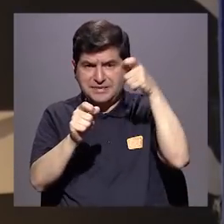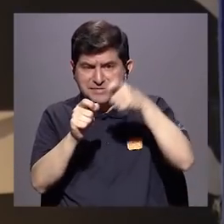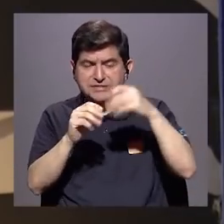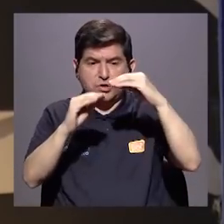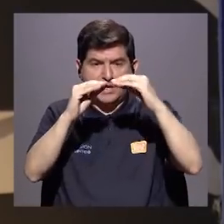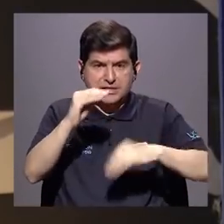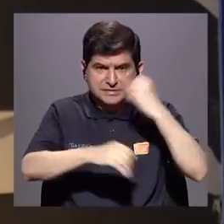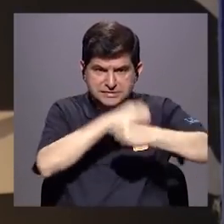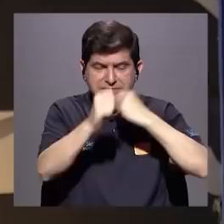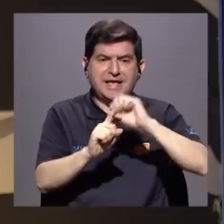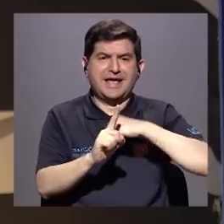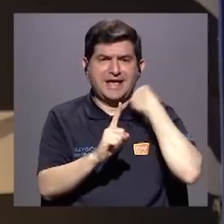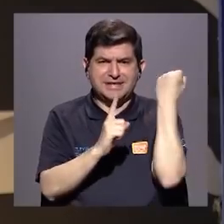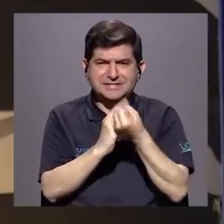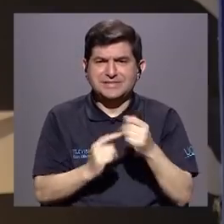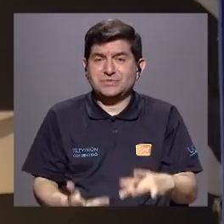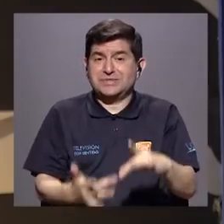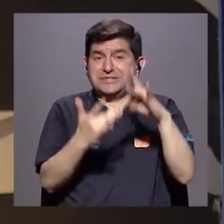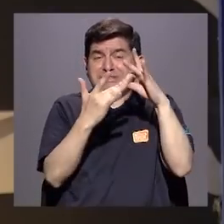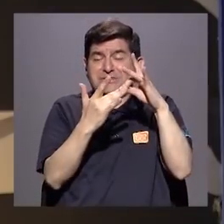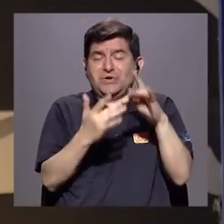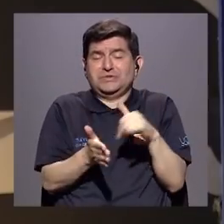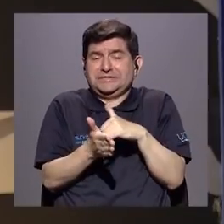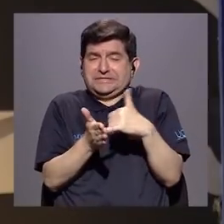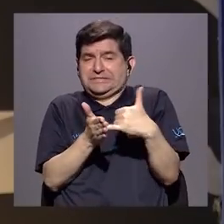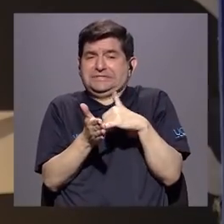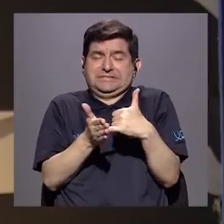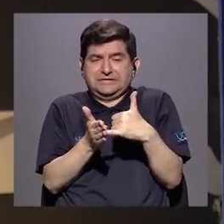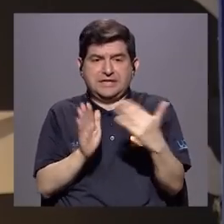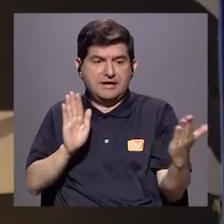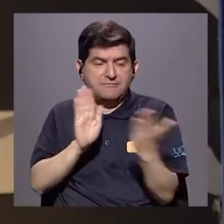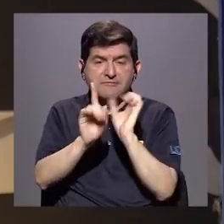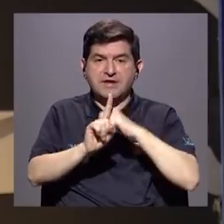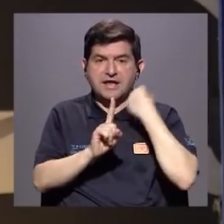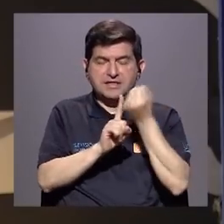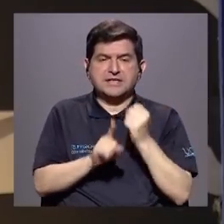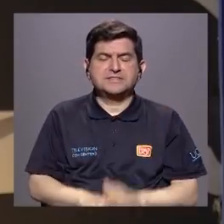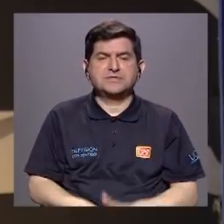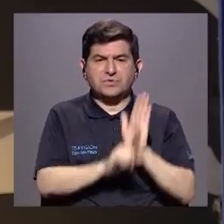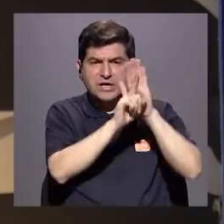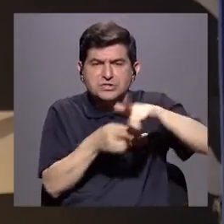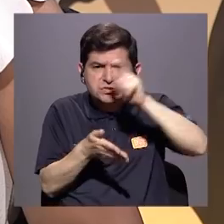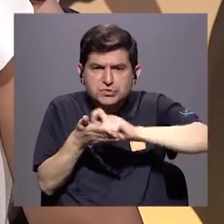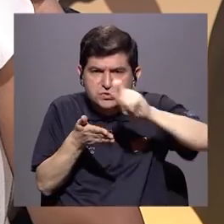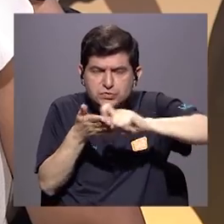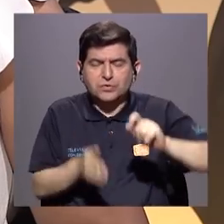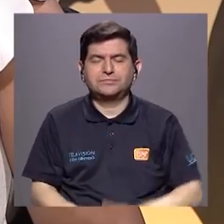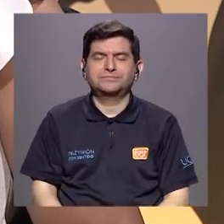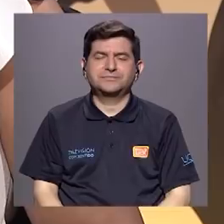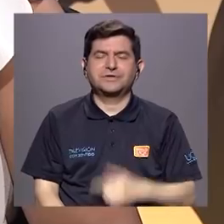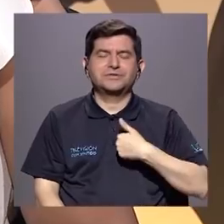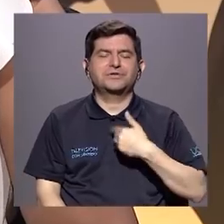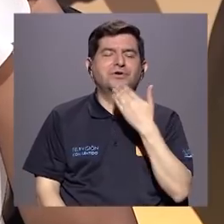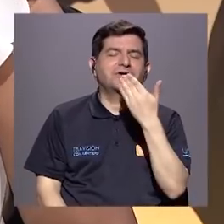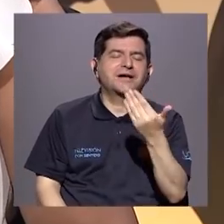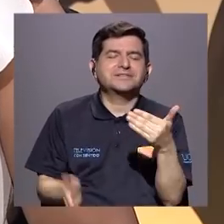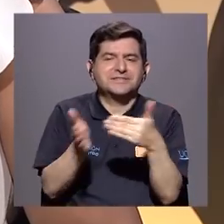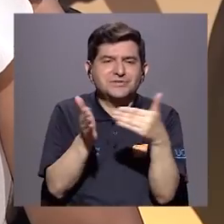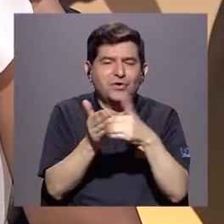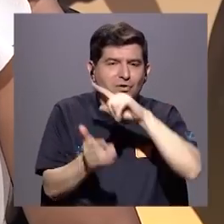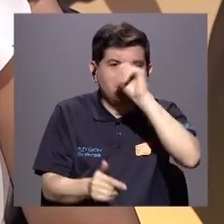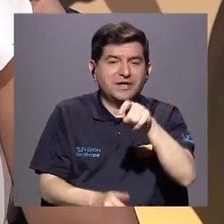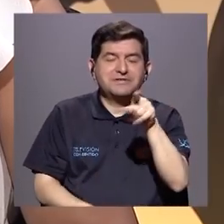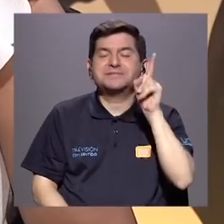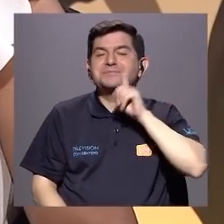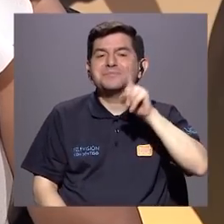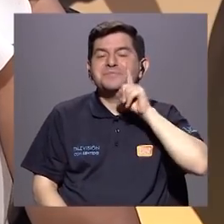menores de edad en una situación particular de vulnerabilidad frente a situaciones de bullying. Yo le agradezco nuevamente esta pregunta,